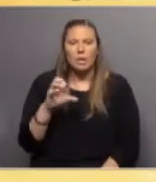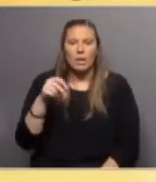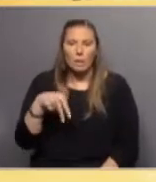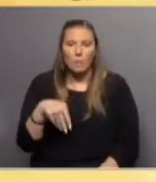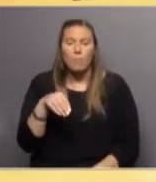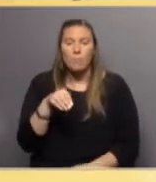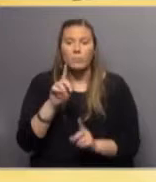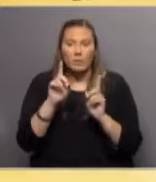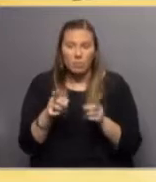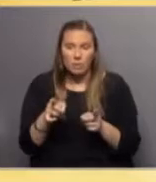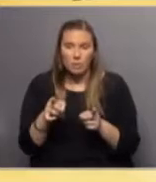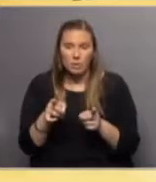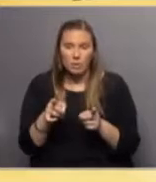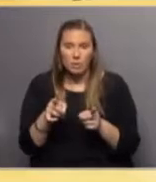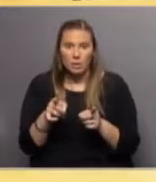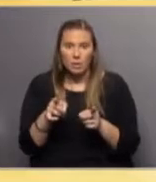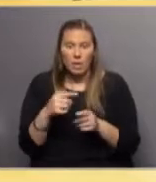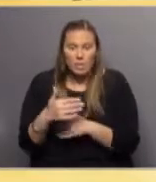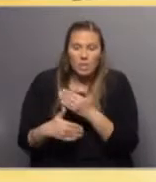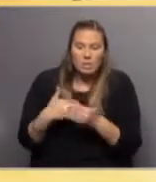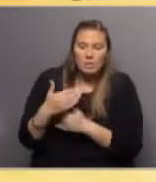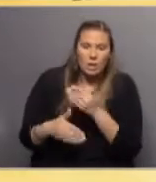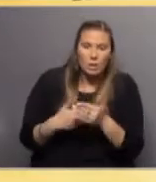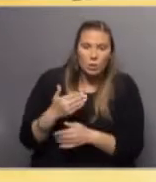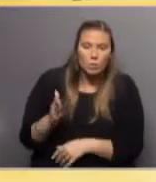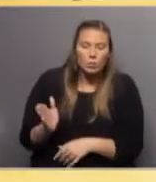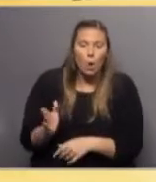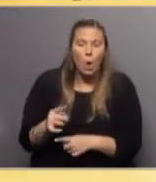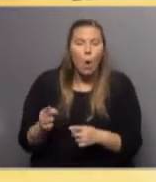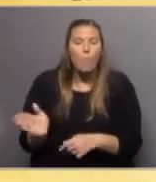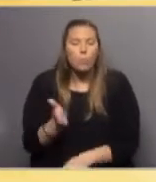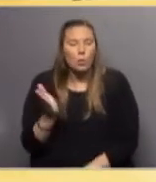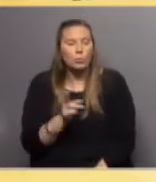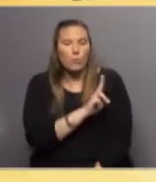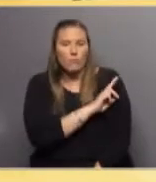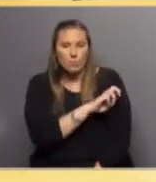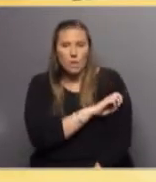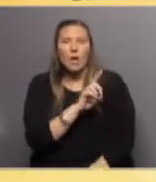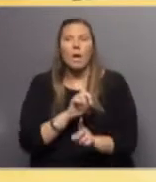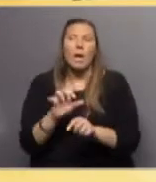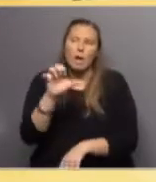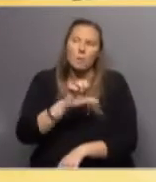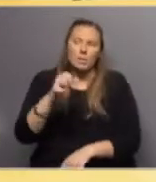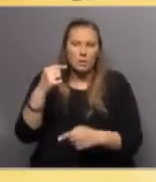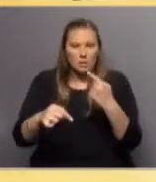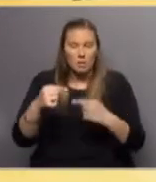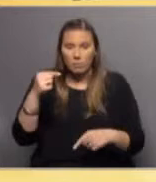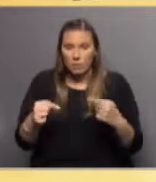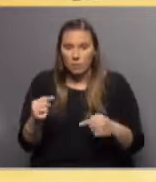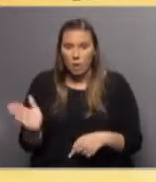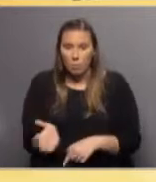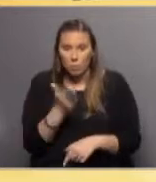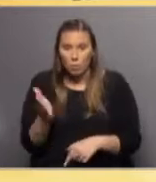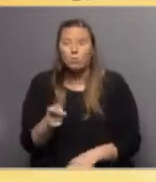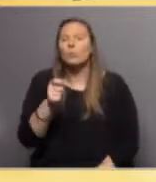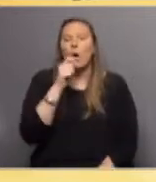un poquito más, que también tiene que ver con el desarrollo de productos farmacéuticos. Hay varias empresas dedicadas a los productos a base